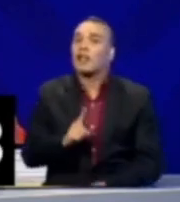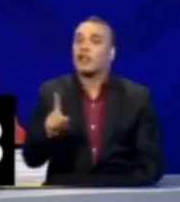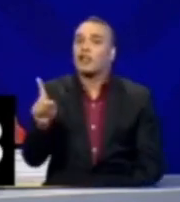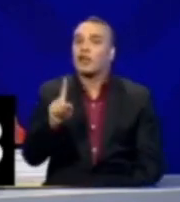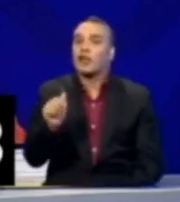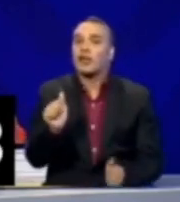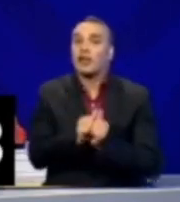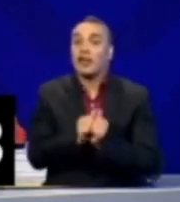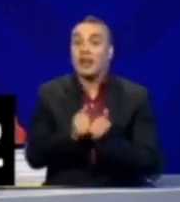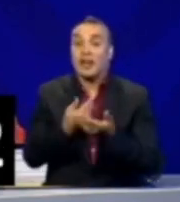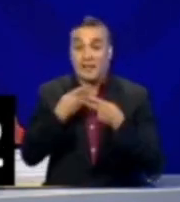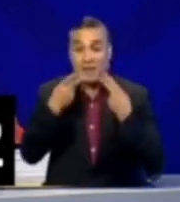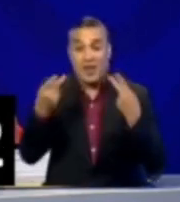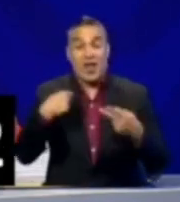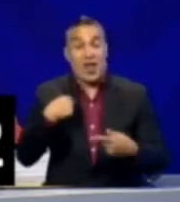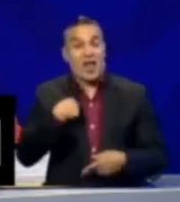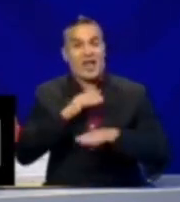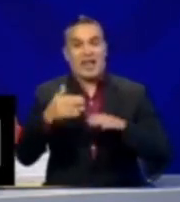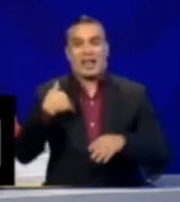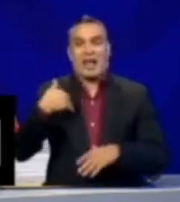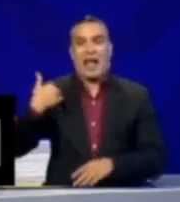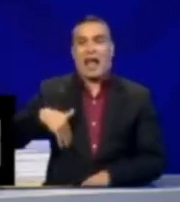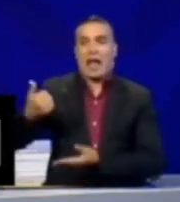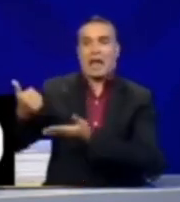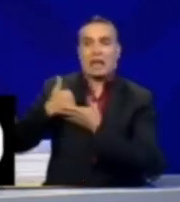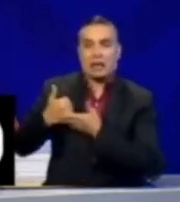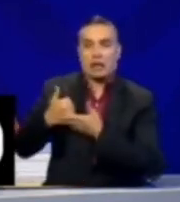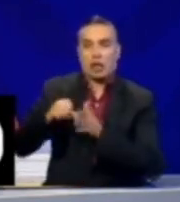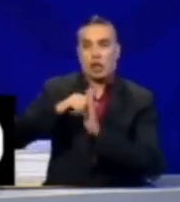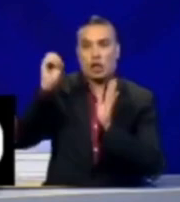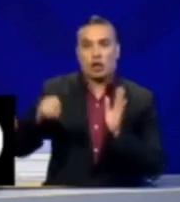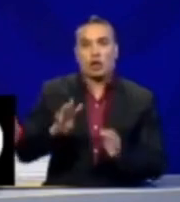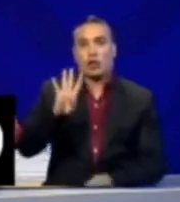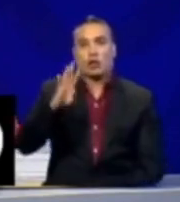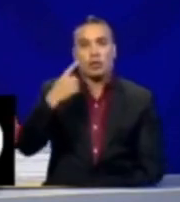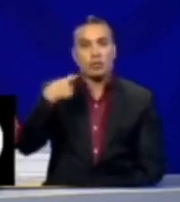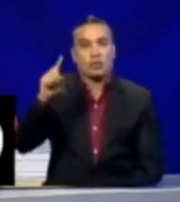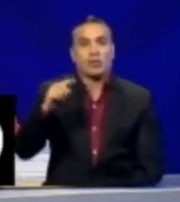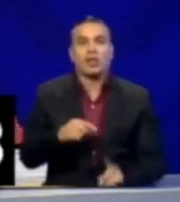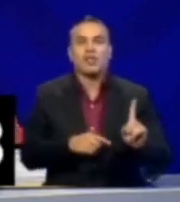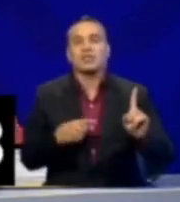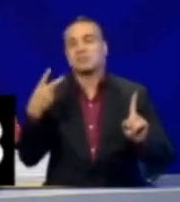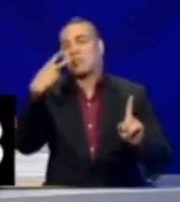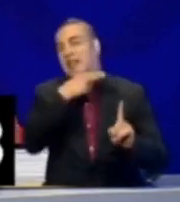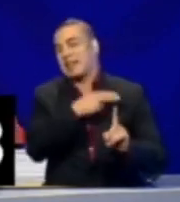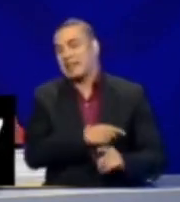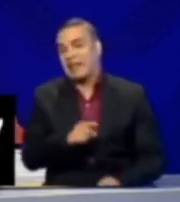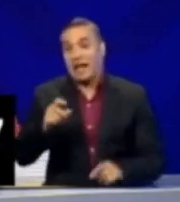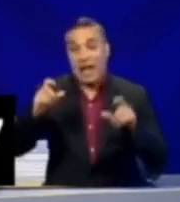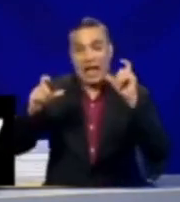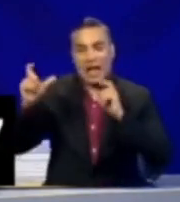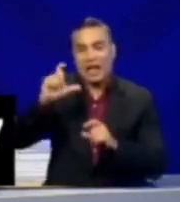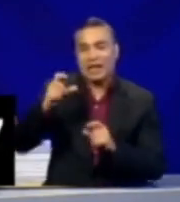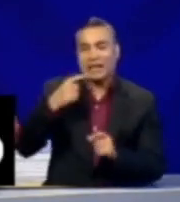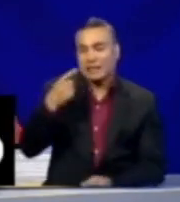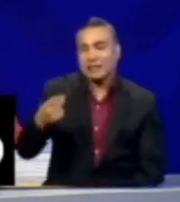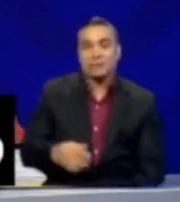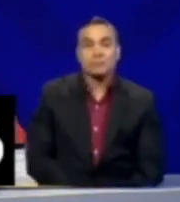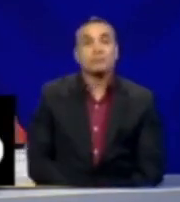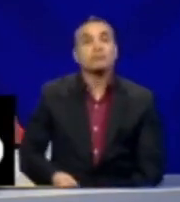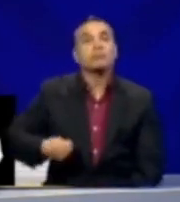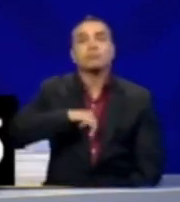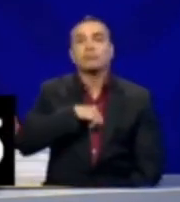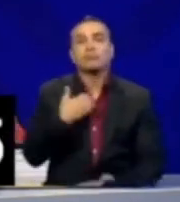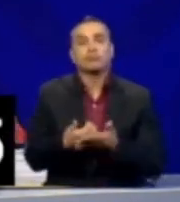no con la oferta falsa de que Argentina nos donaría ya 4 millones de vacunas, Andrés. Lo vamos a hacer con